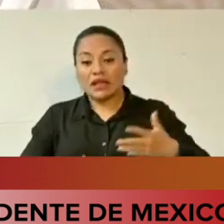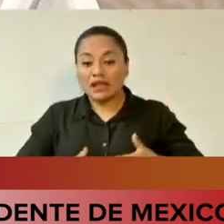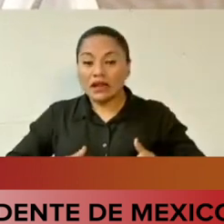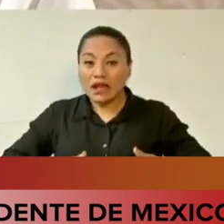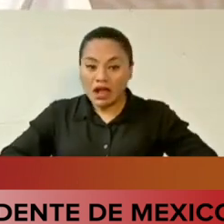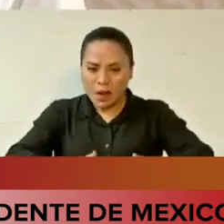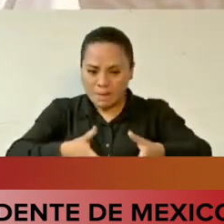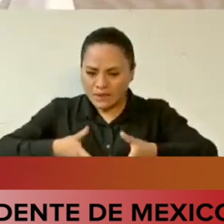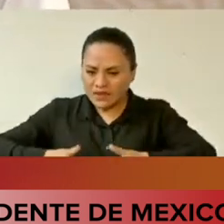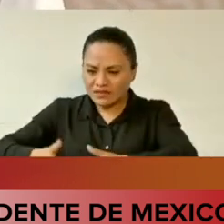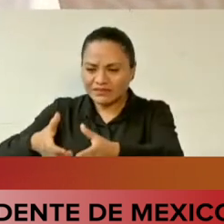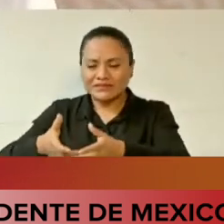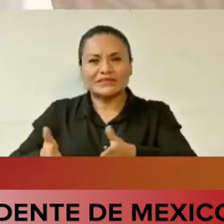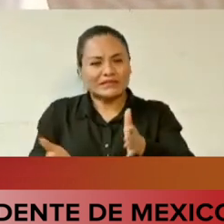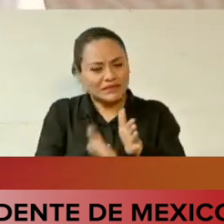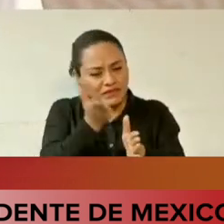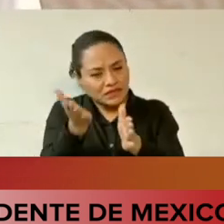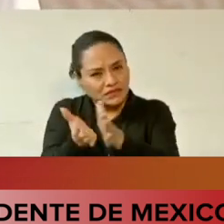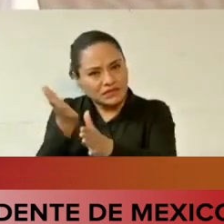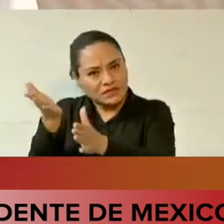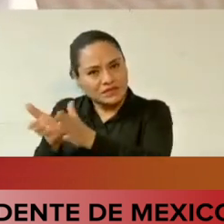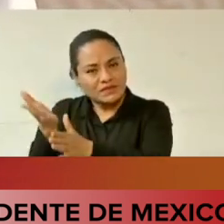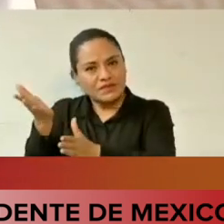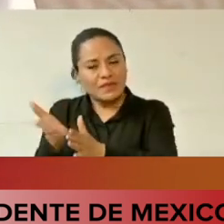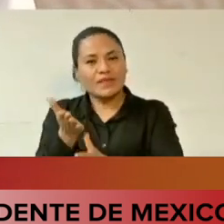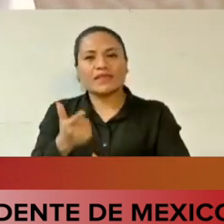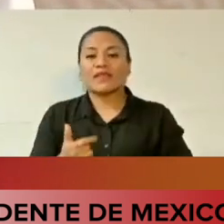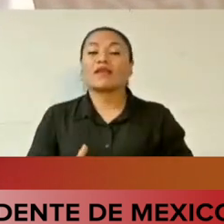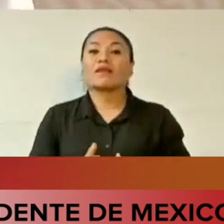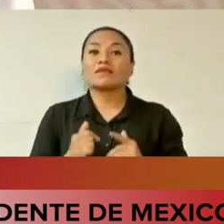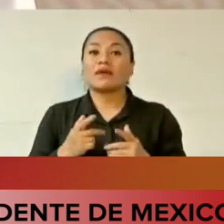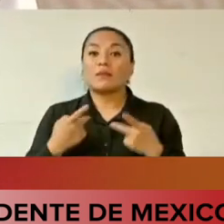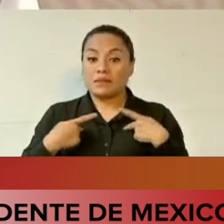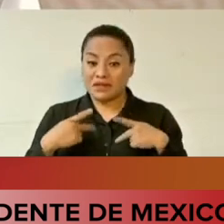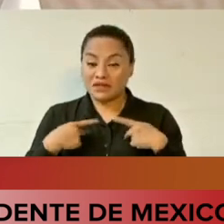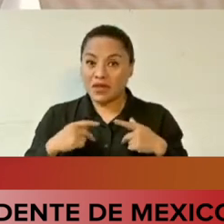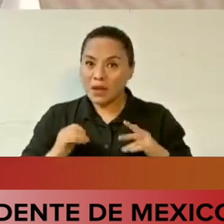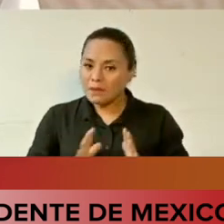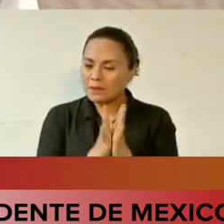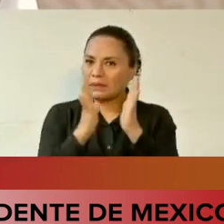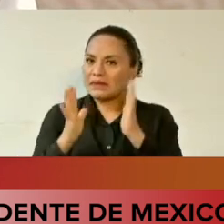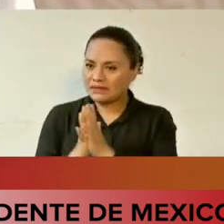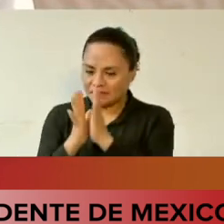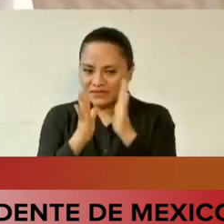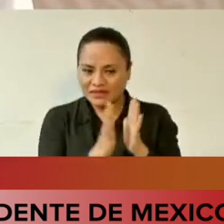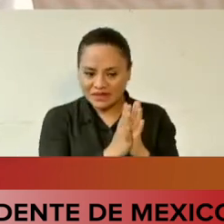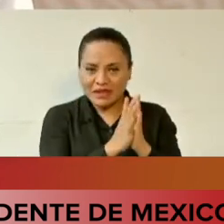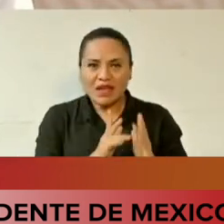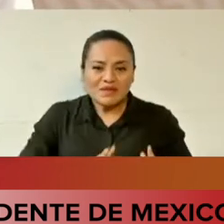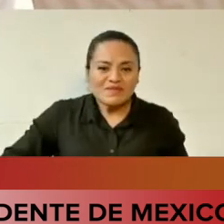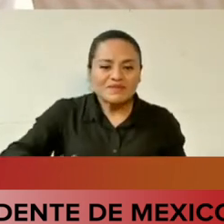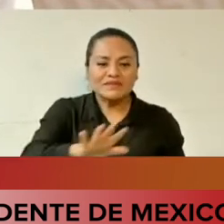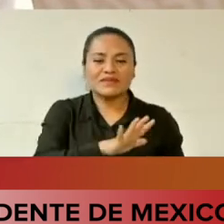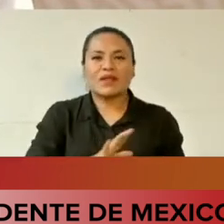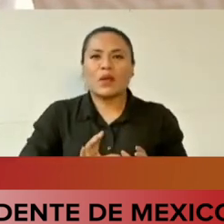están haciendo con la participación del pueblo.